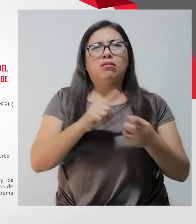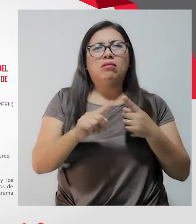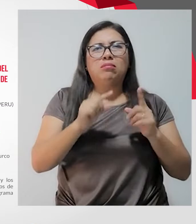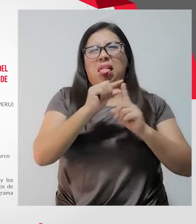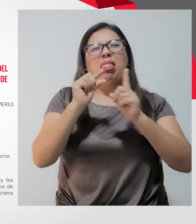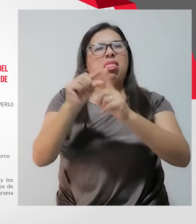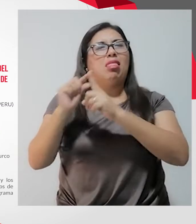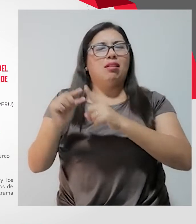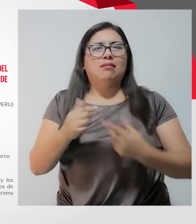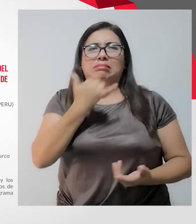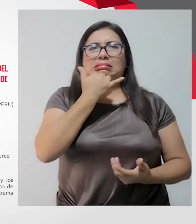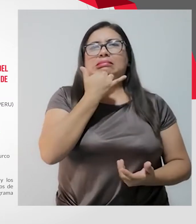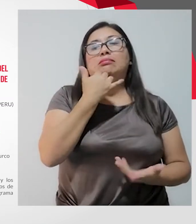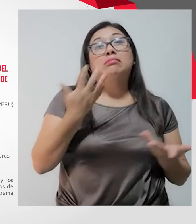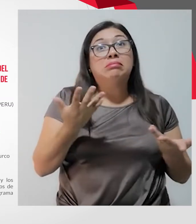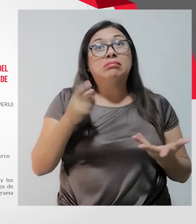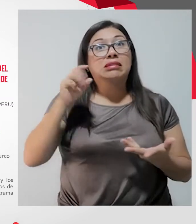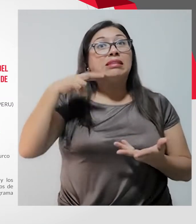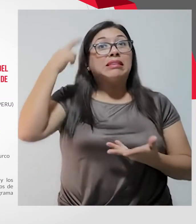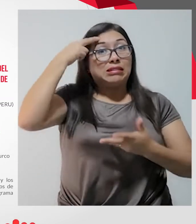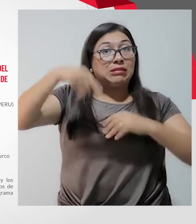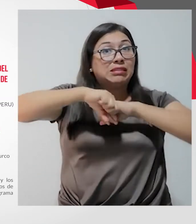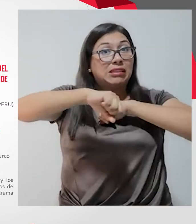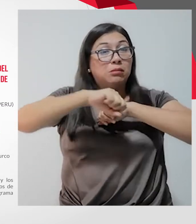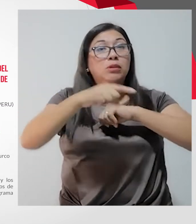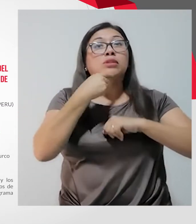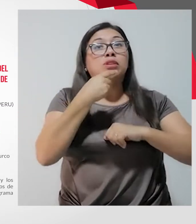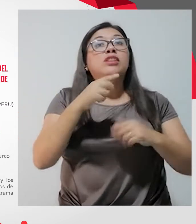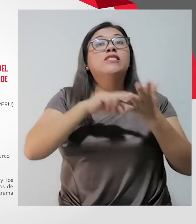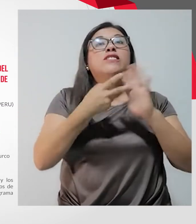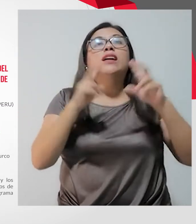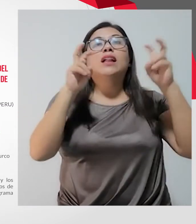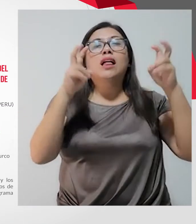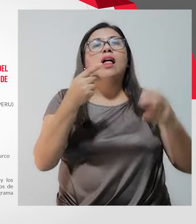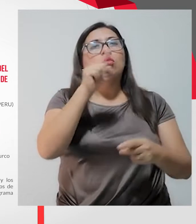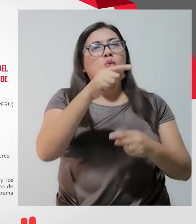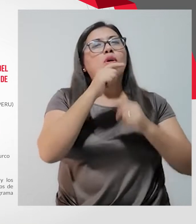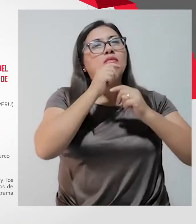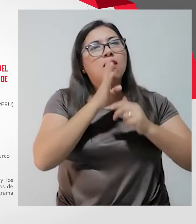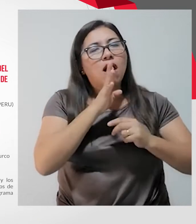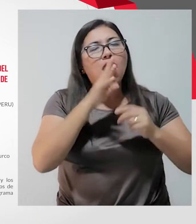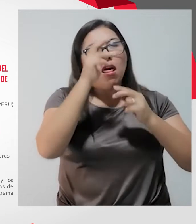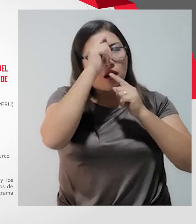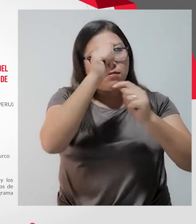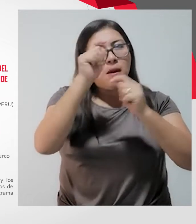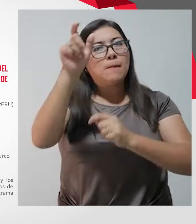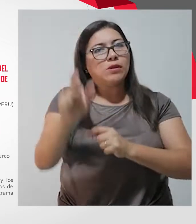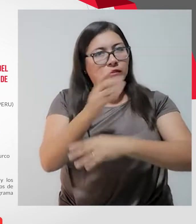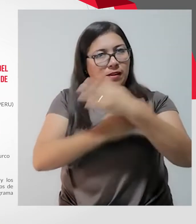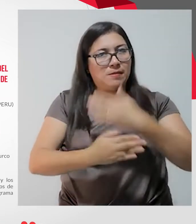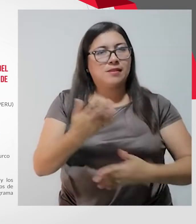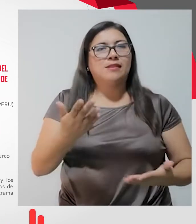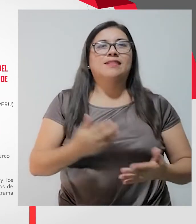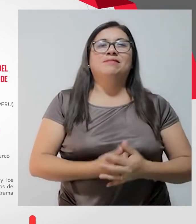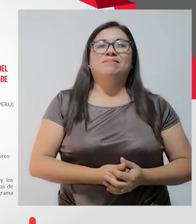activos que no deben ser. Por eso la campaña se llama Dígalo con Respeto, Persona con Discapacidad.